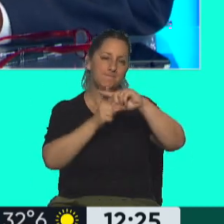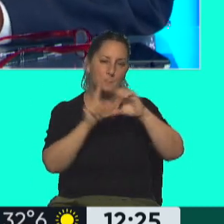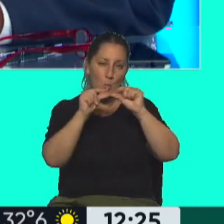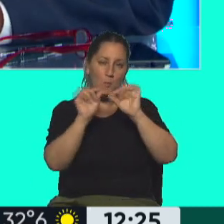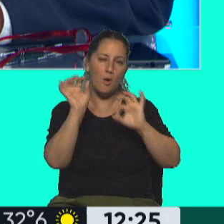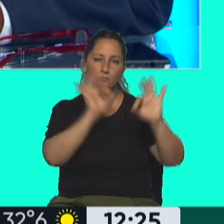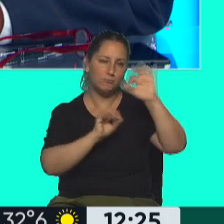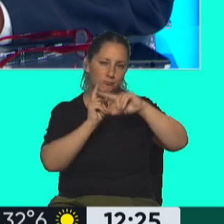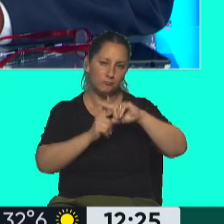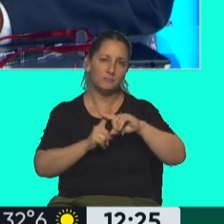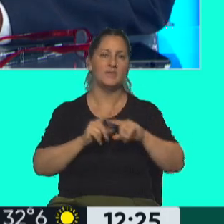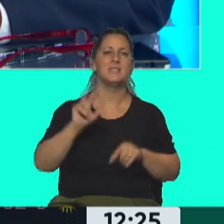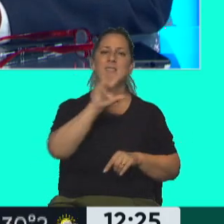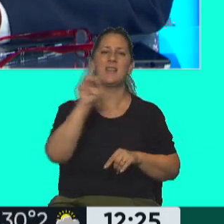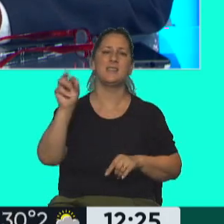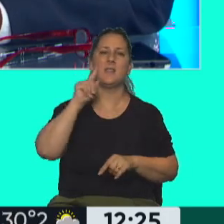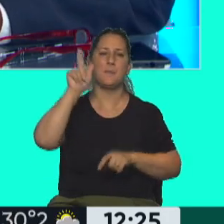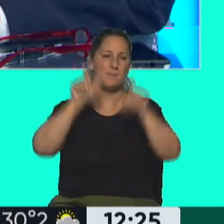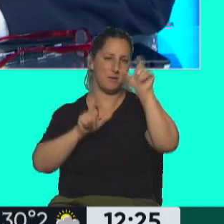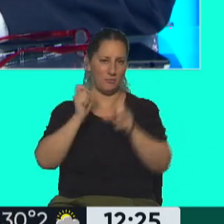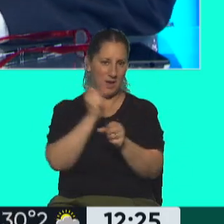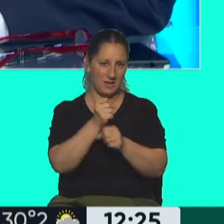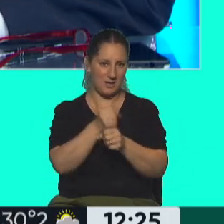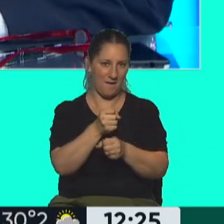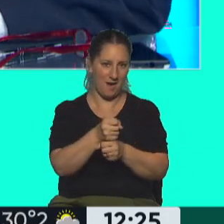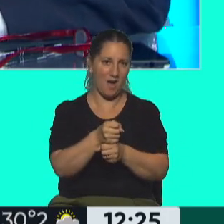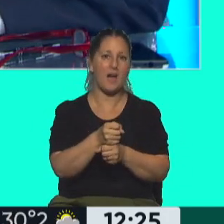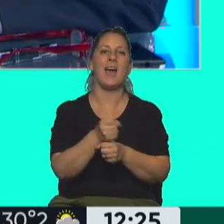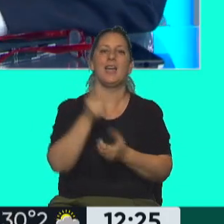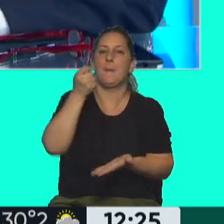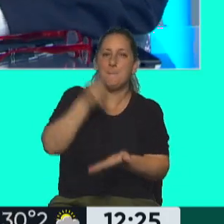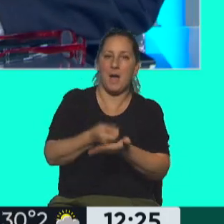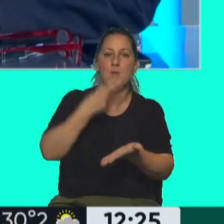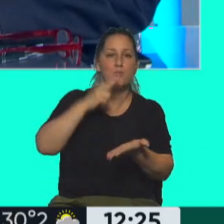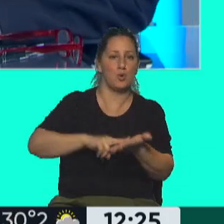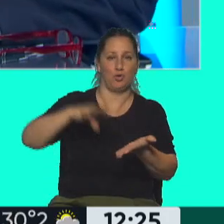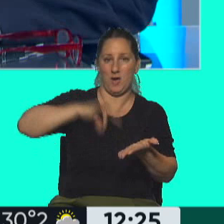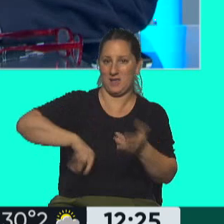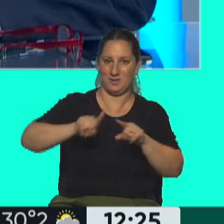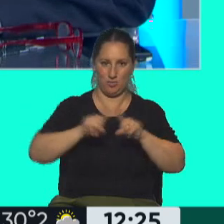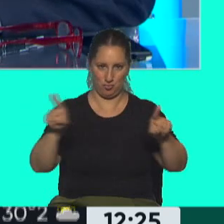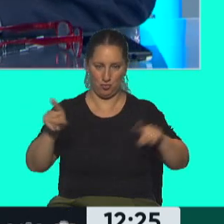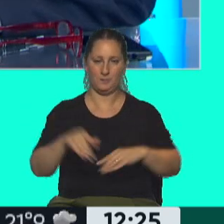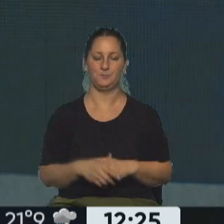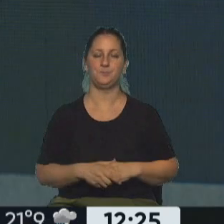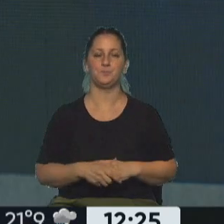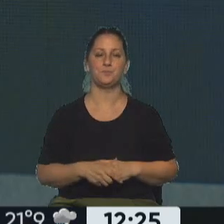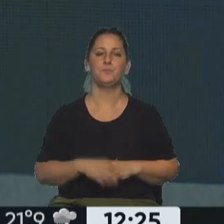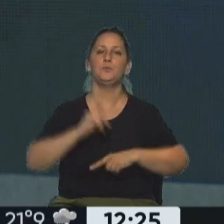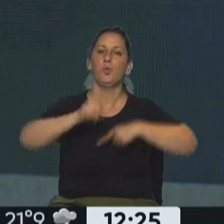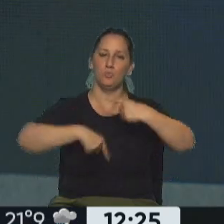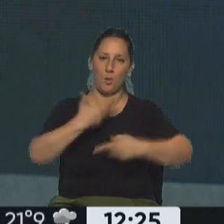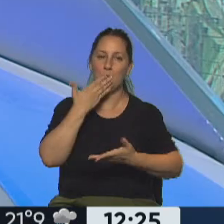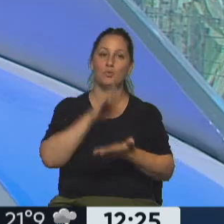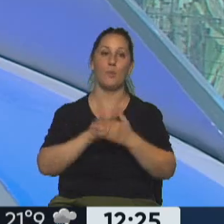estimación. Son alrededor de 300.000 trabajadores, un poquito más los que quedarían excluidos por este nuevo piso. Bueno, seguimos hablando de números.